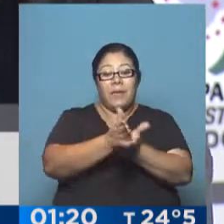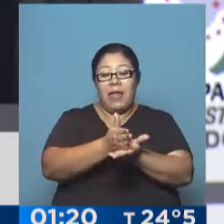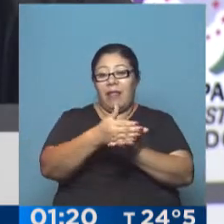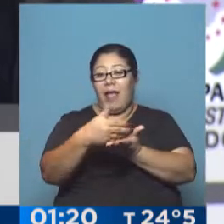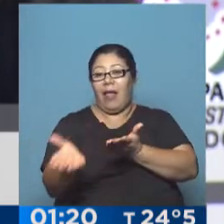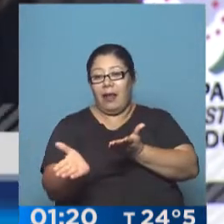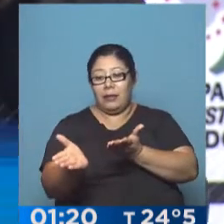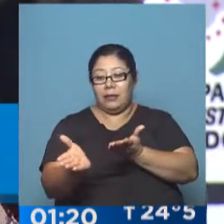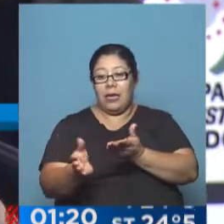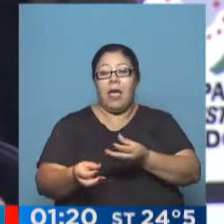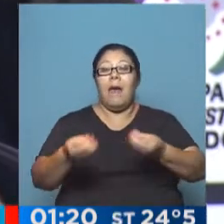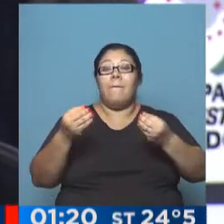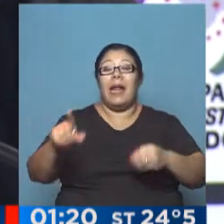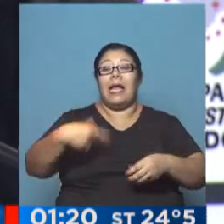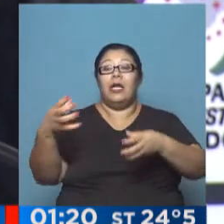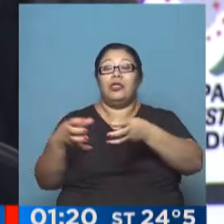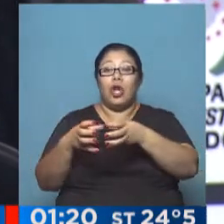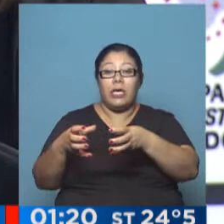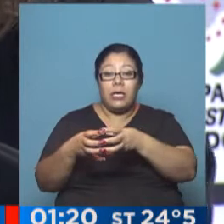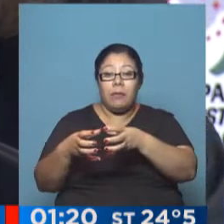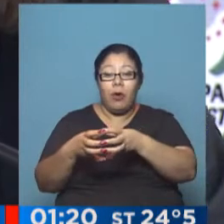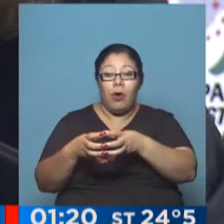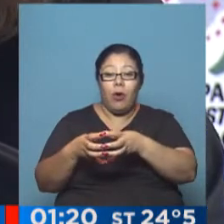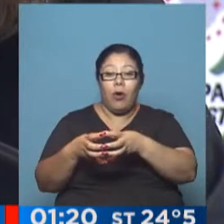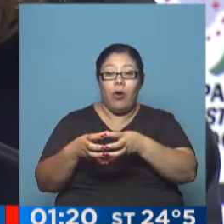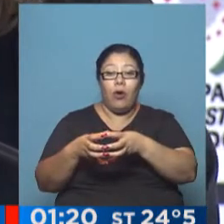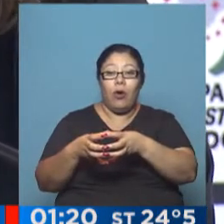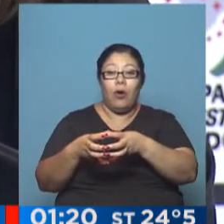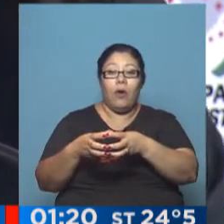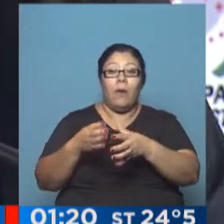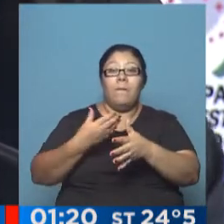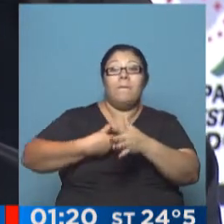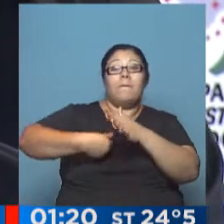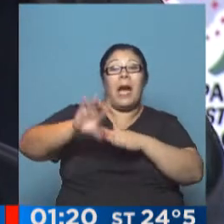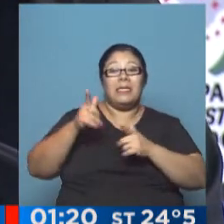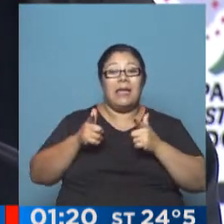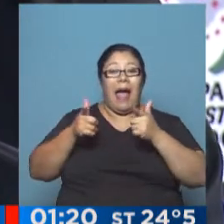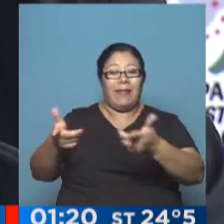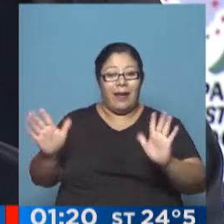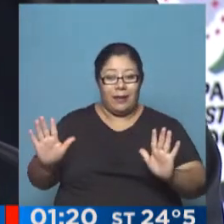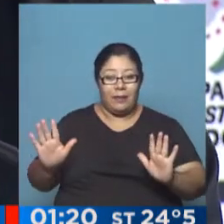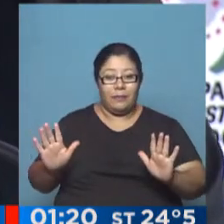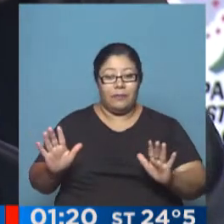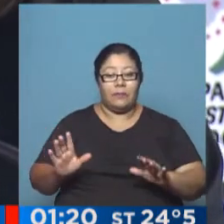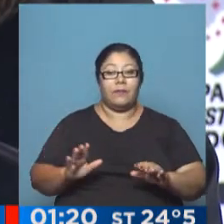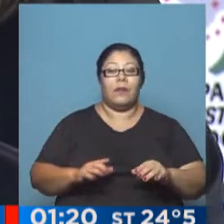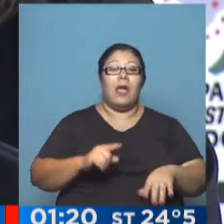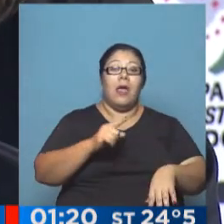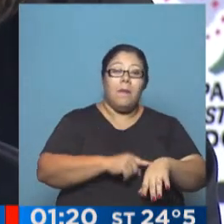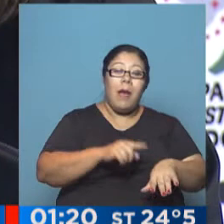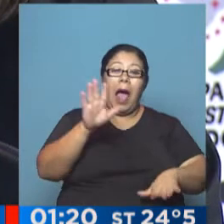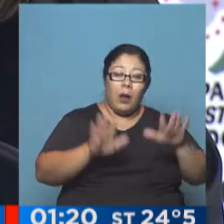Para que el rival tenga un mayor grado de oposición a la que tuvo en el primer tiempo. En algunos momentos lo logramos, nosotros no.